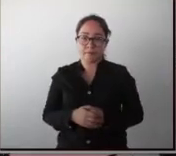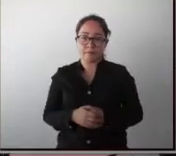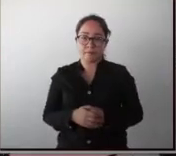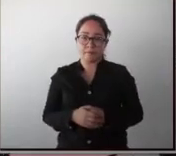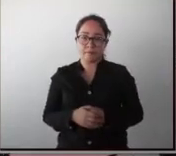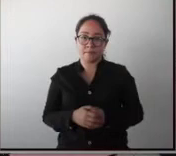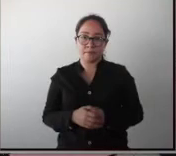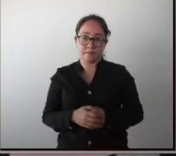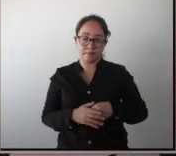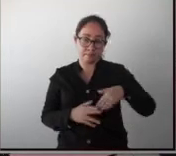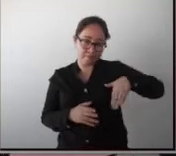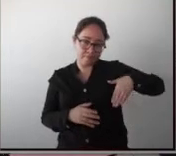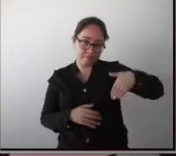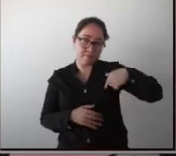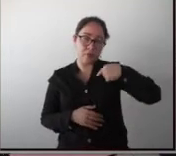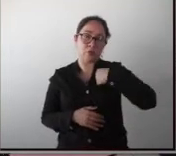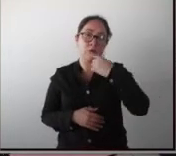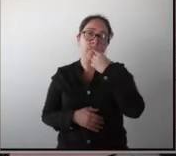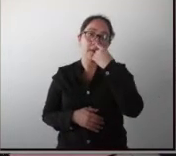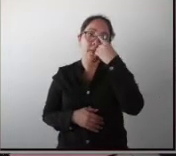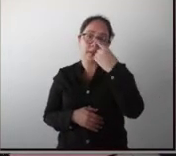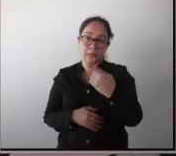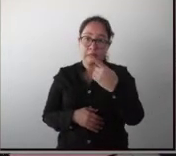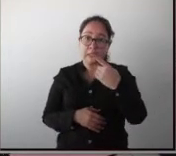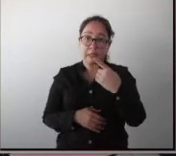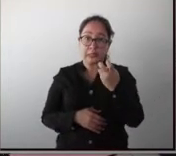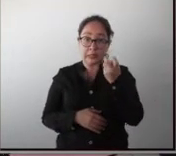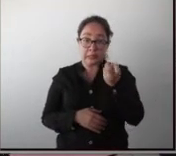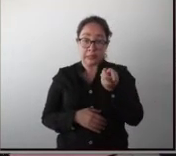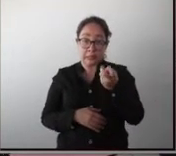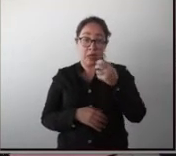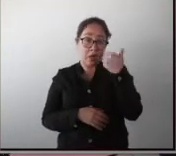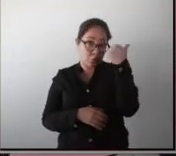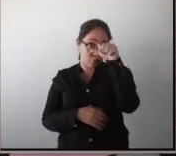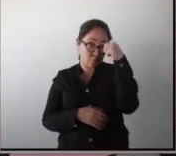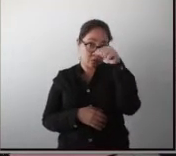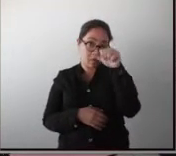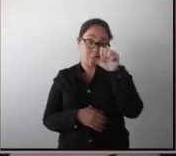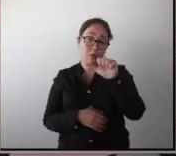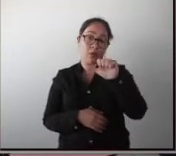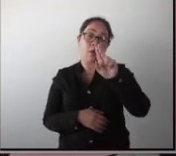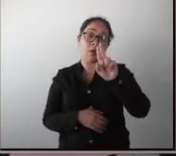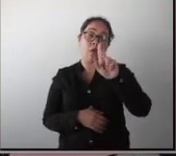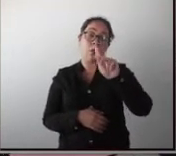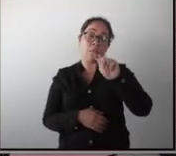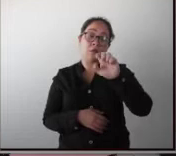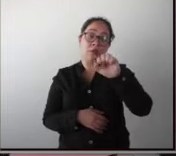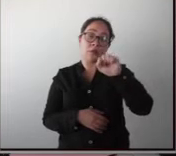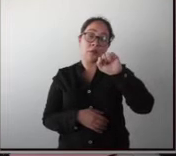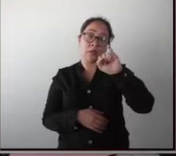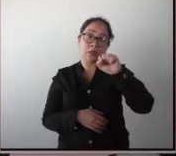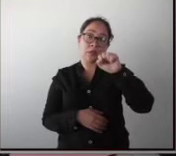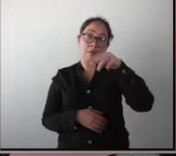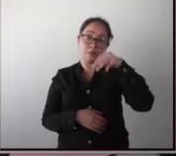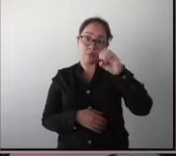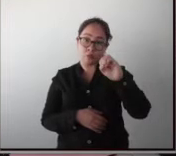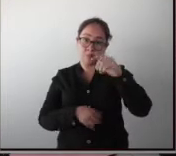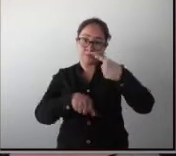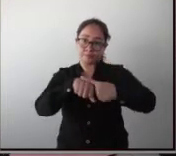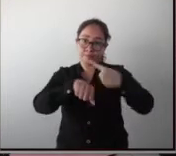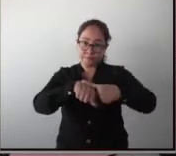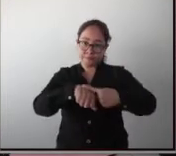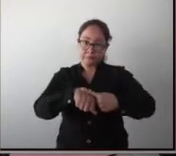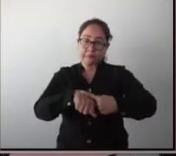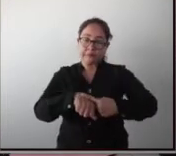Hace un momento les comenté de que no es una enfermedad, es un trastorno, no hay nada que curar, pero sí